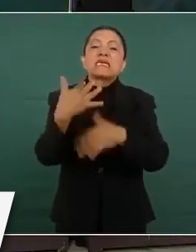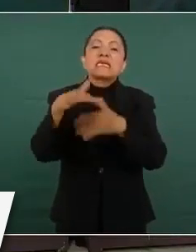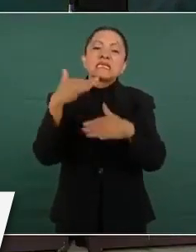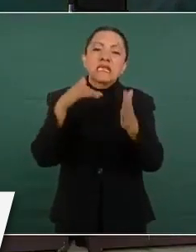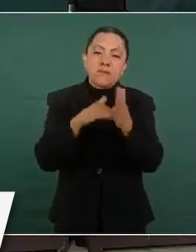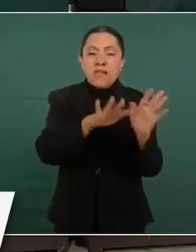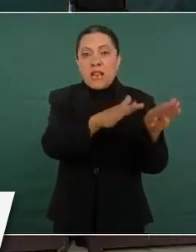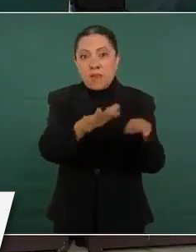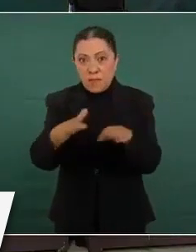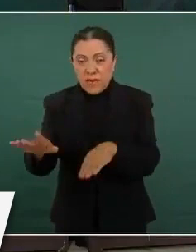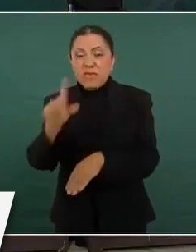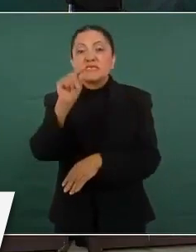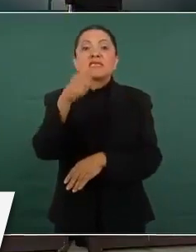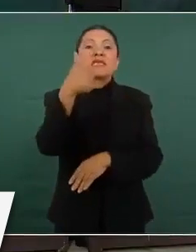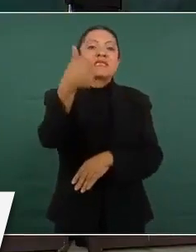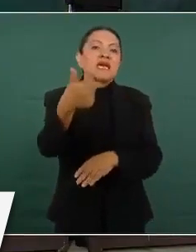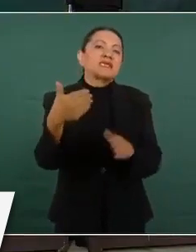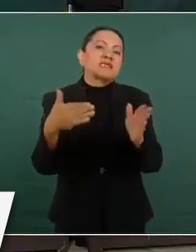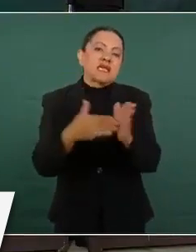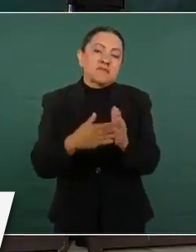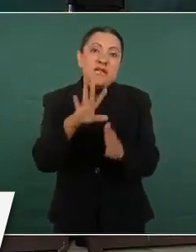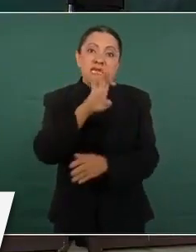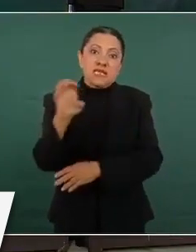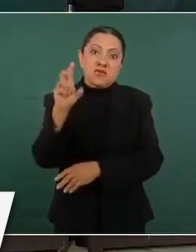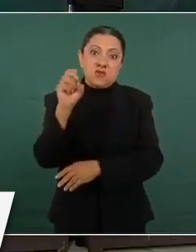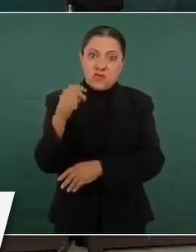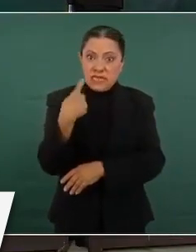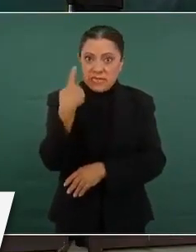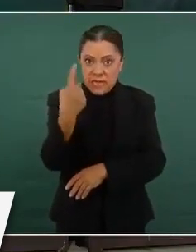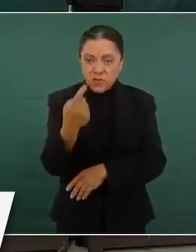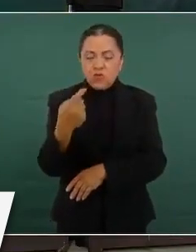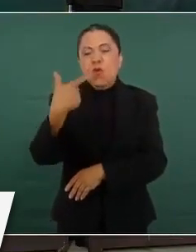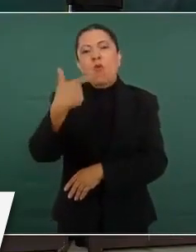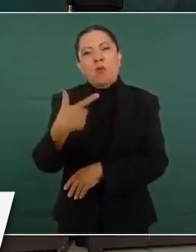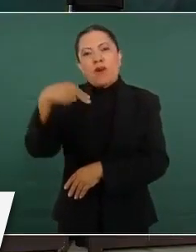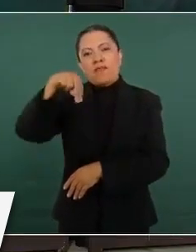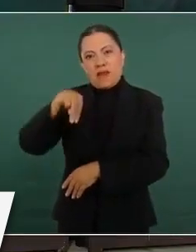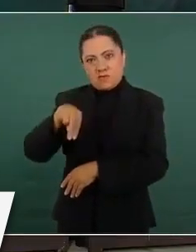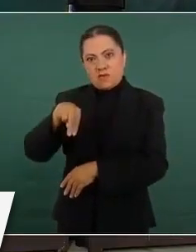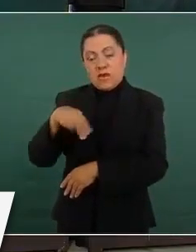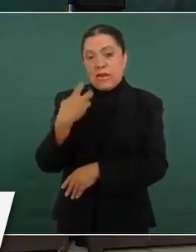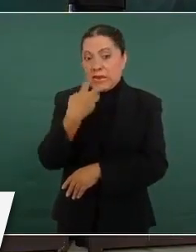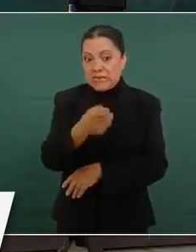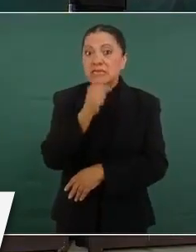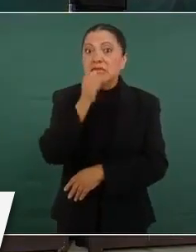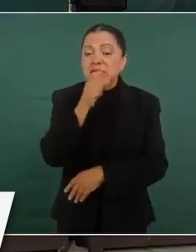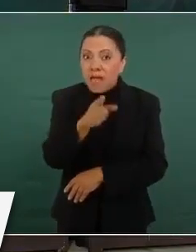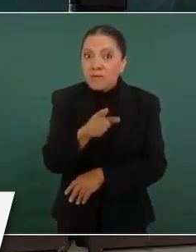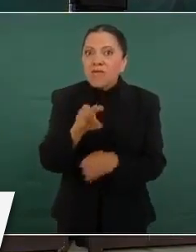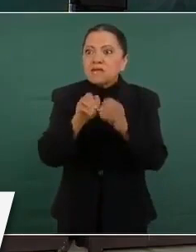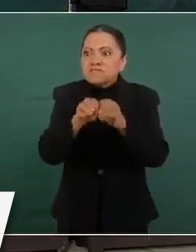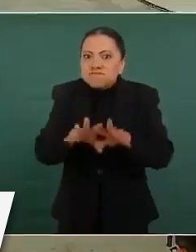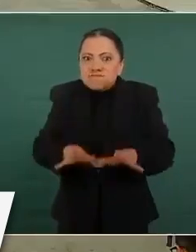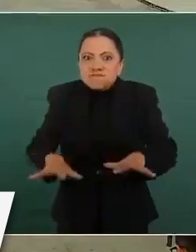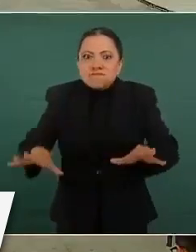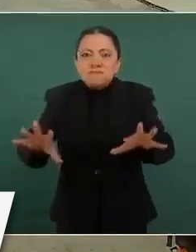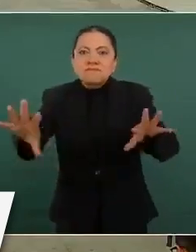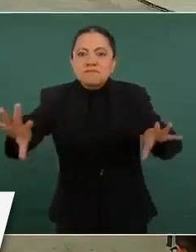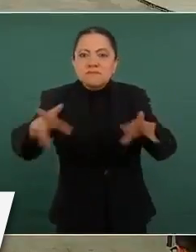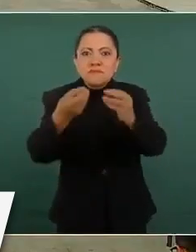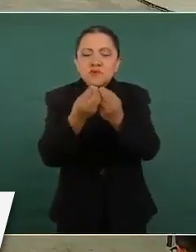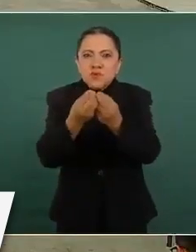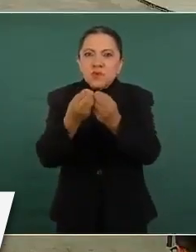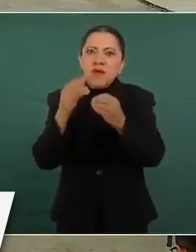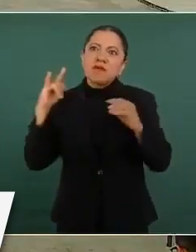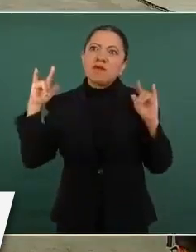76 mil 531 de la Guardia Nacional. También a este efectivo desplegado se suman las